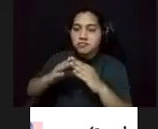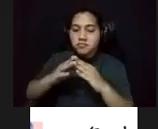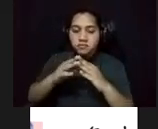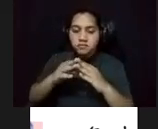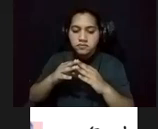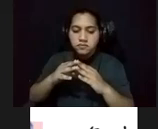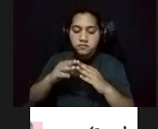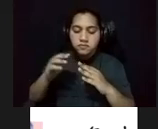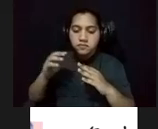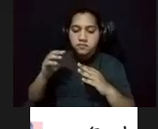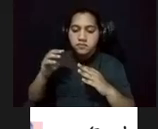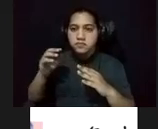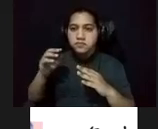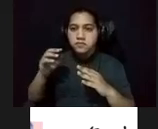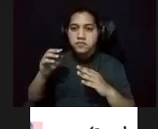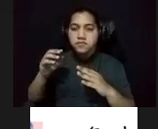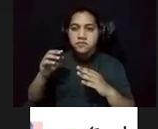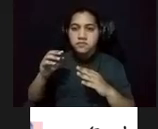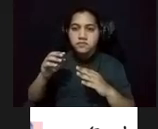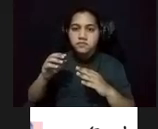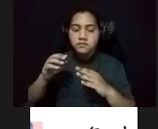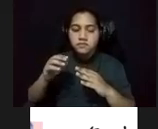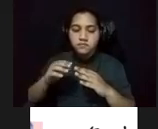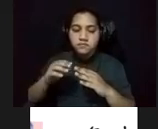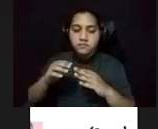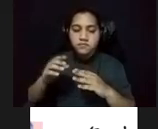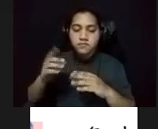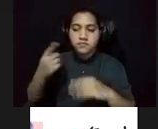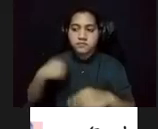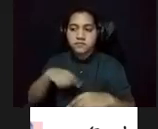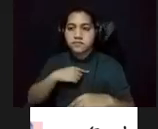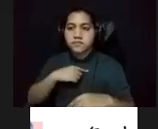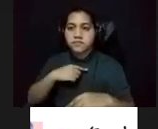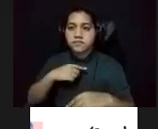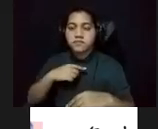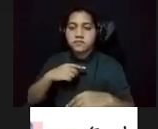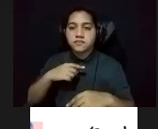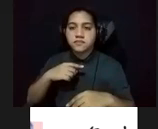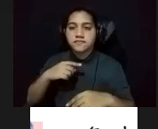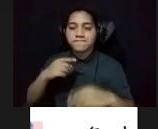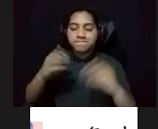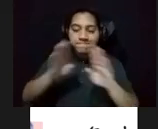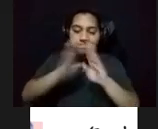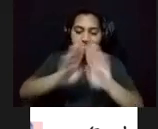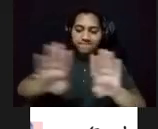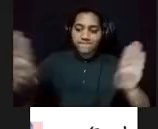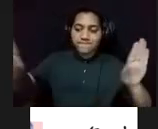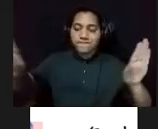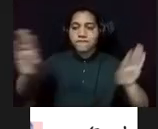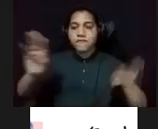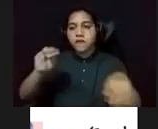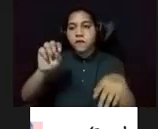lleva hasta las murallas del morro como